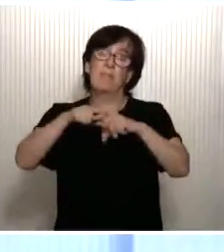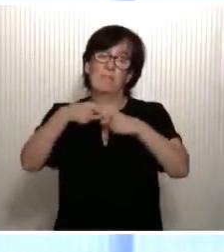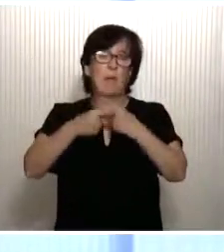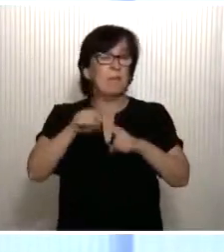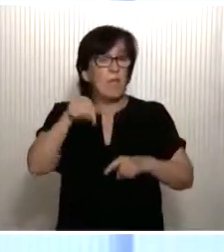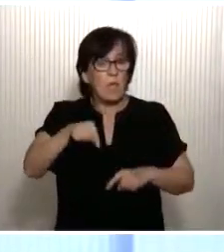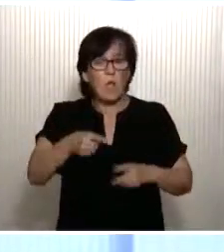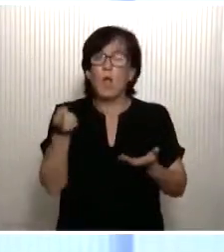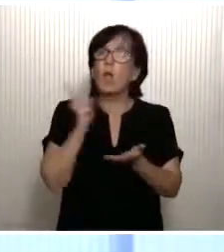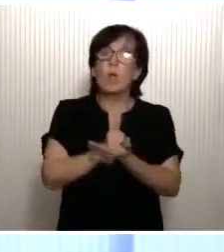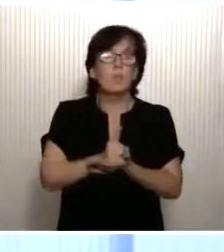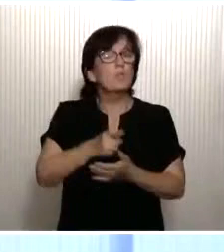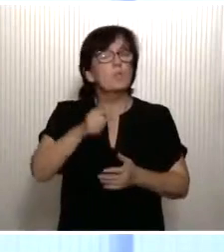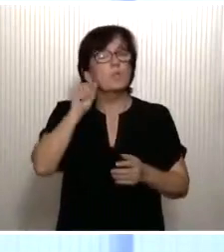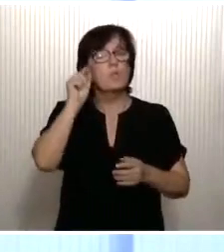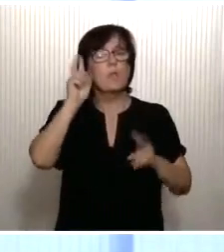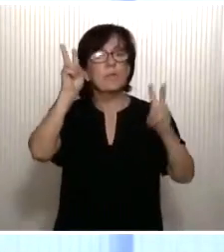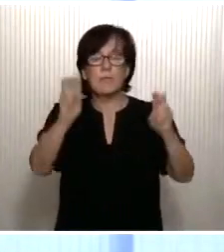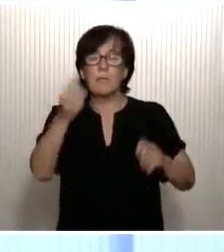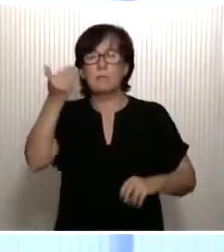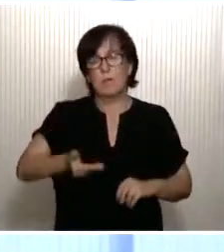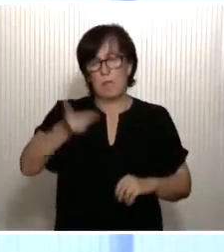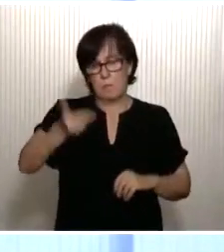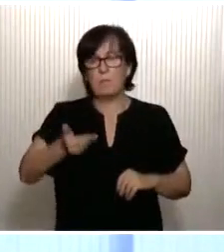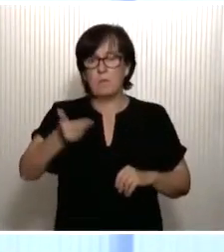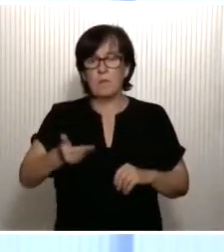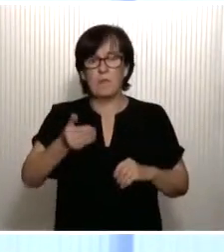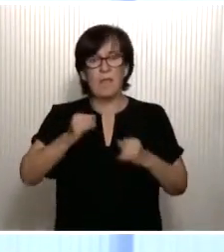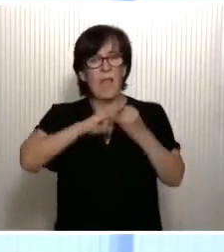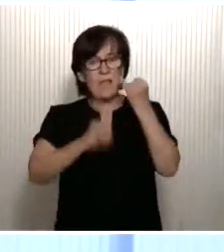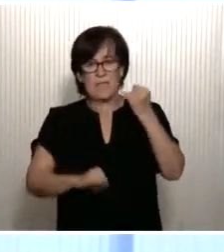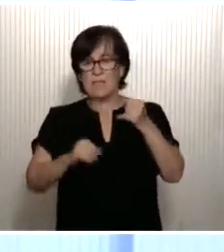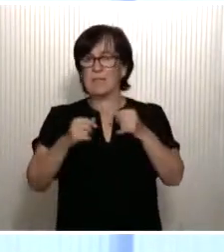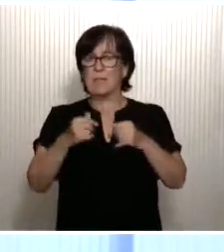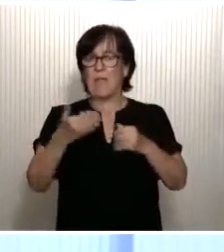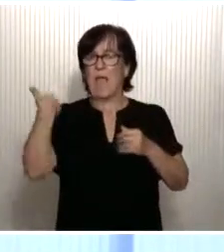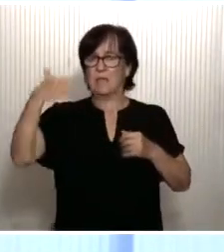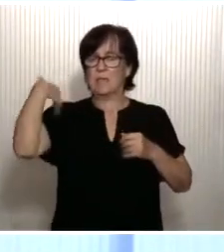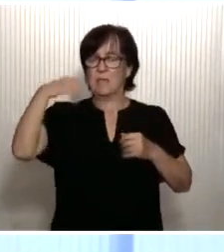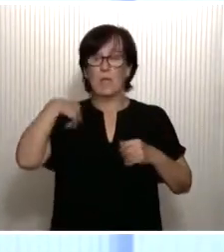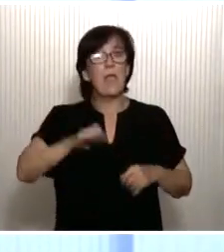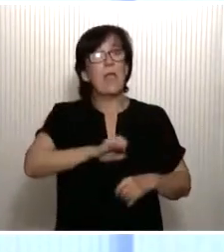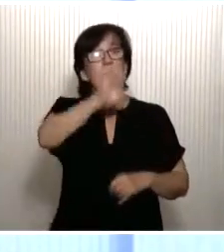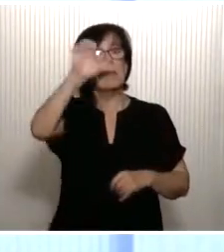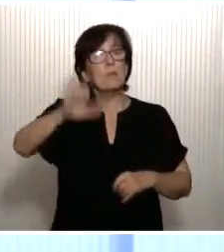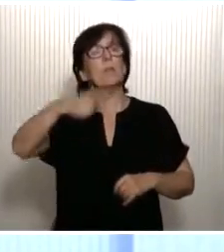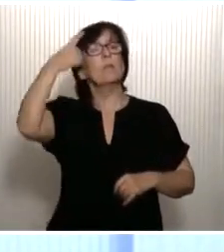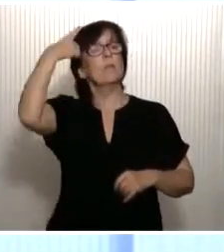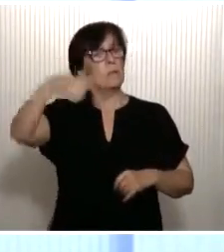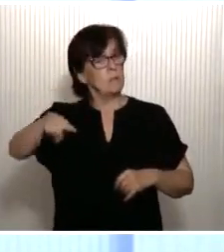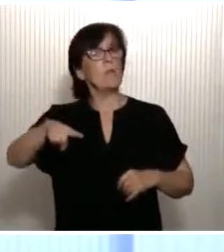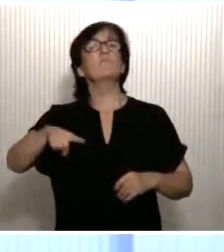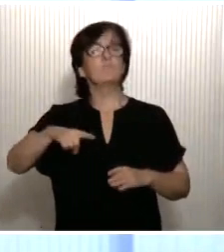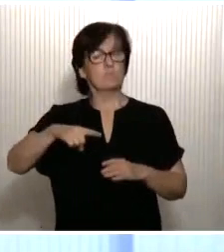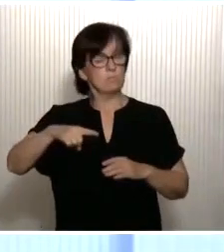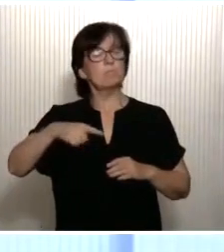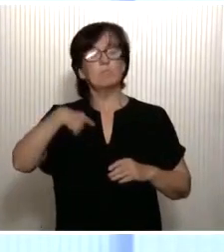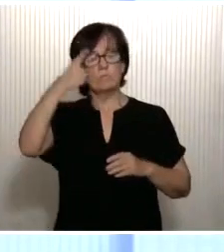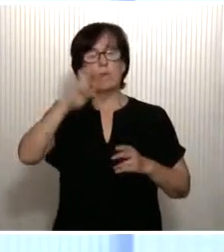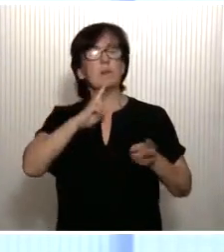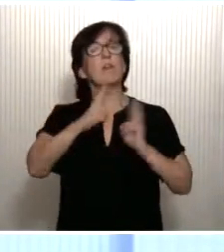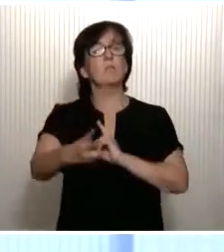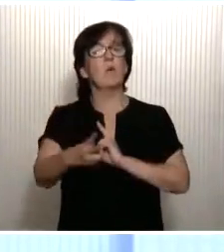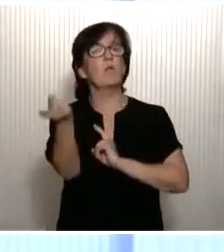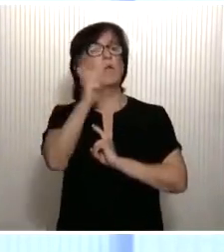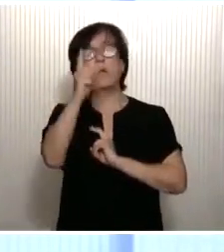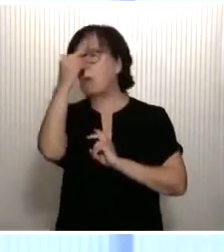es también un punto importante de diferencia respecto a crisis precedentes, Europa ha sabido estar a la altura. Europa no se